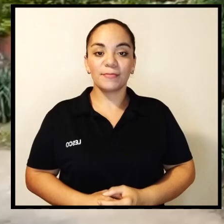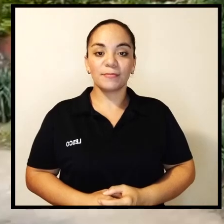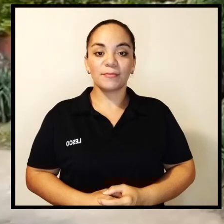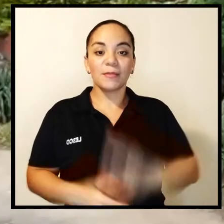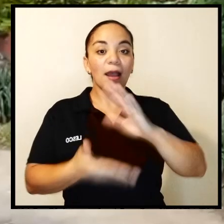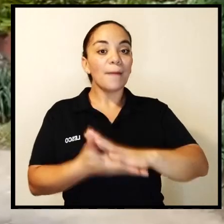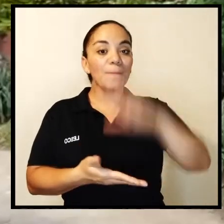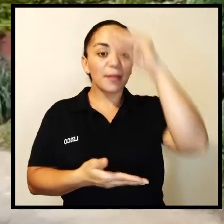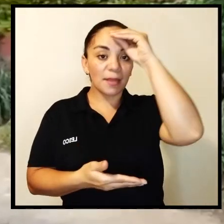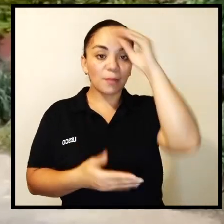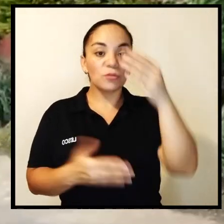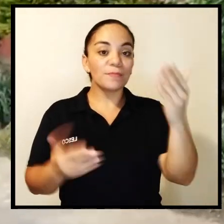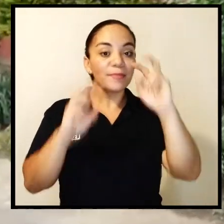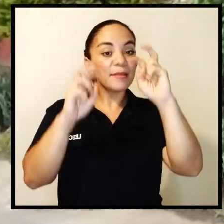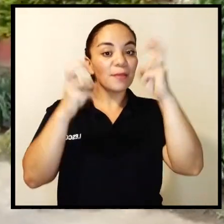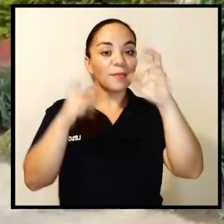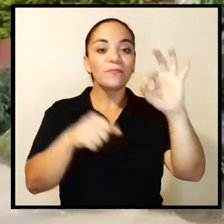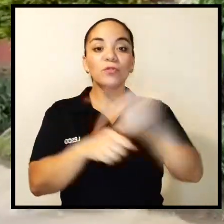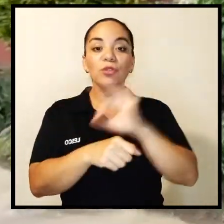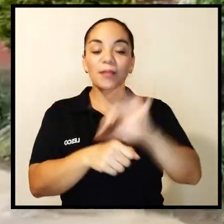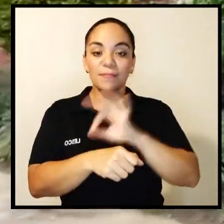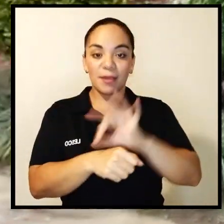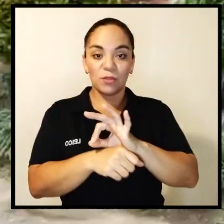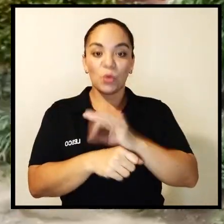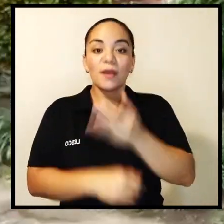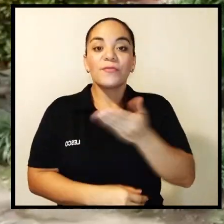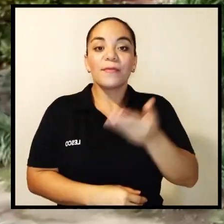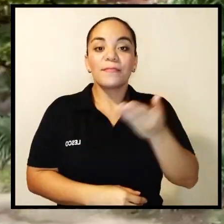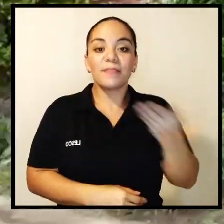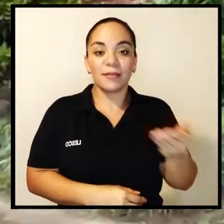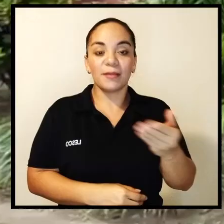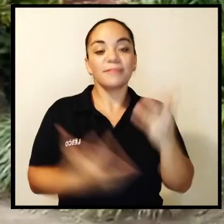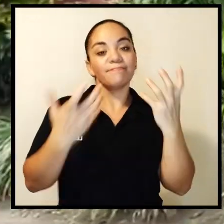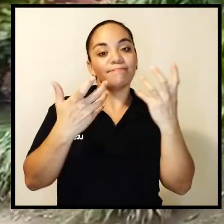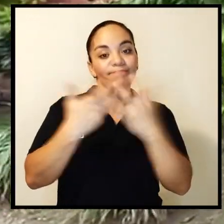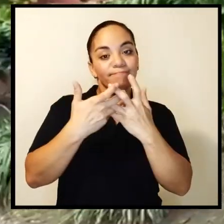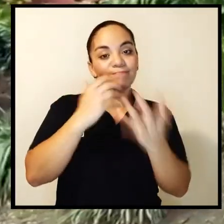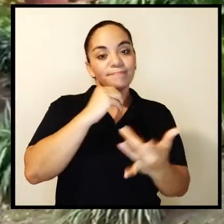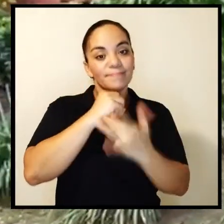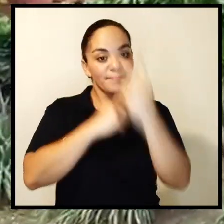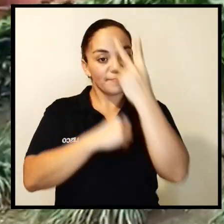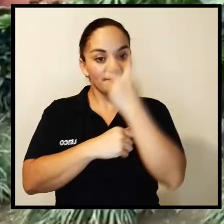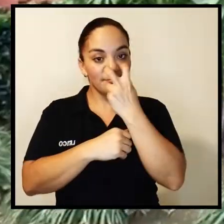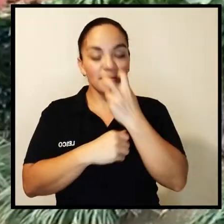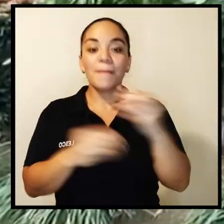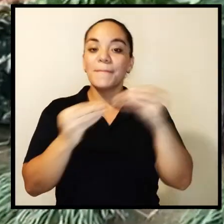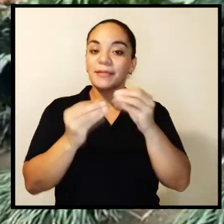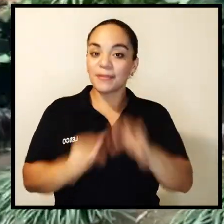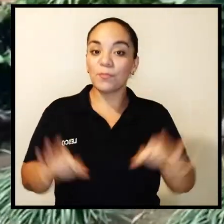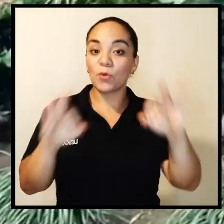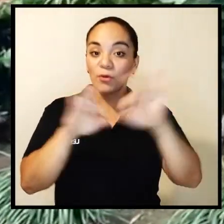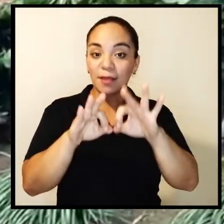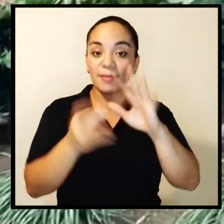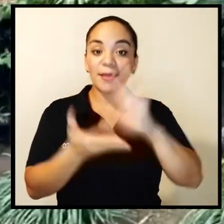Aprenderemos acerca del funcionamiento de las herramientas tiflotecnológicas, pero más importante aún,